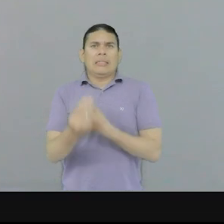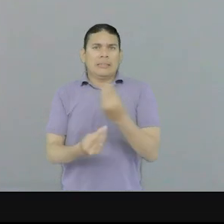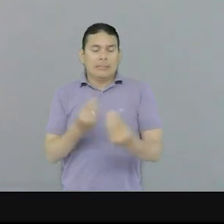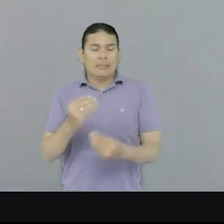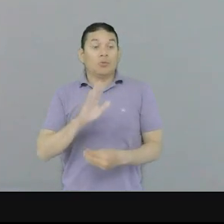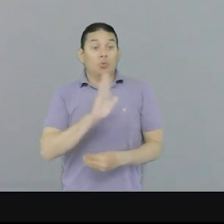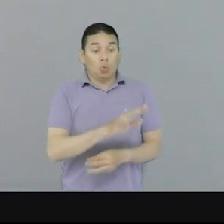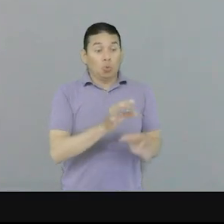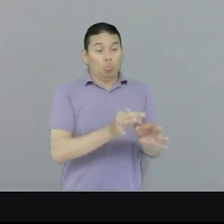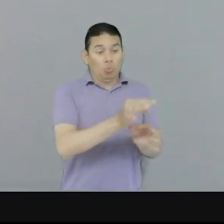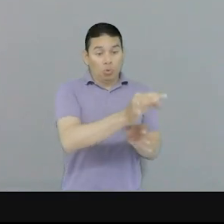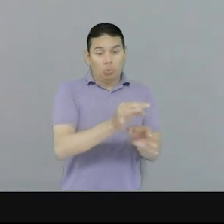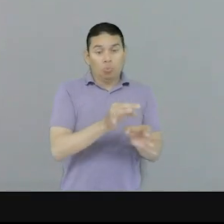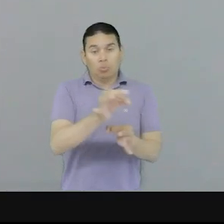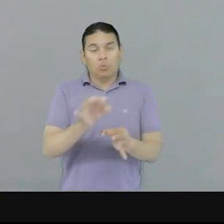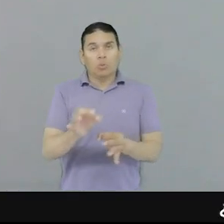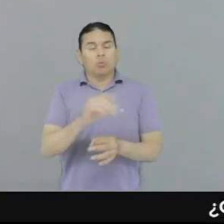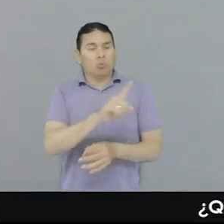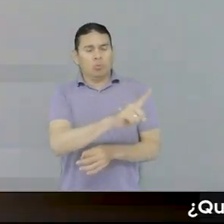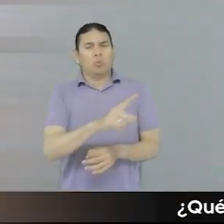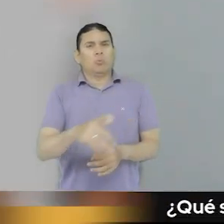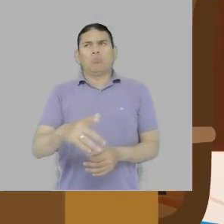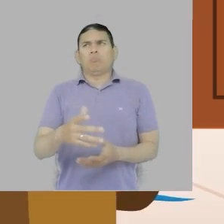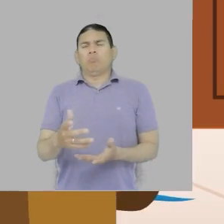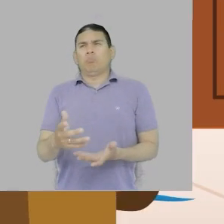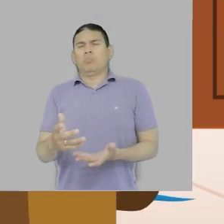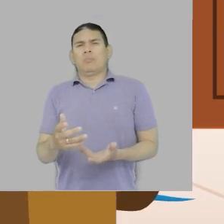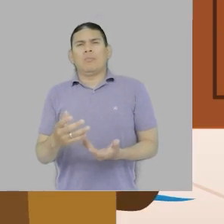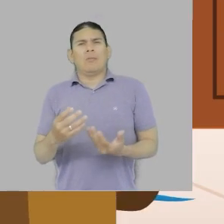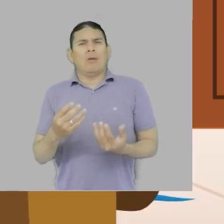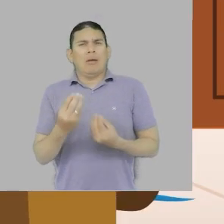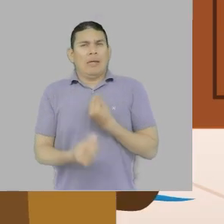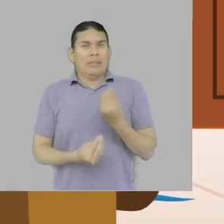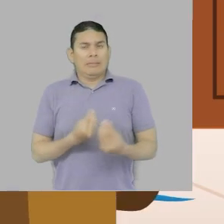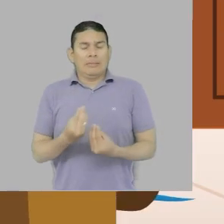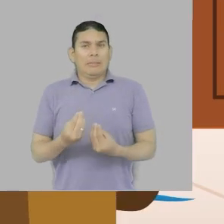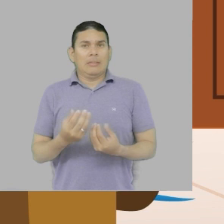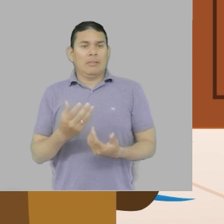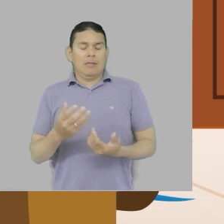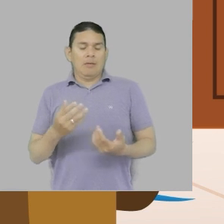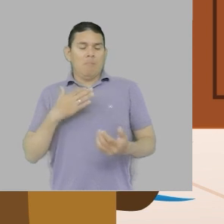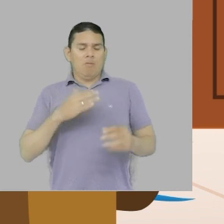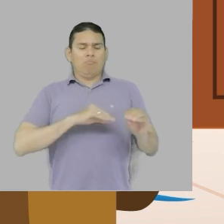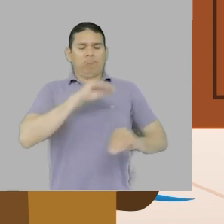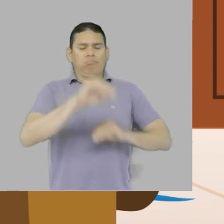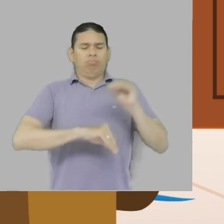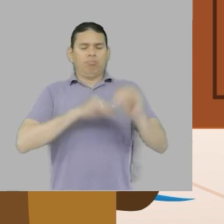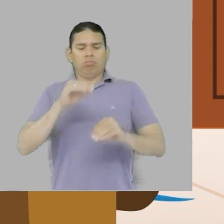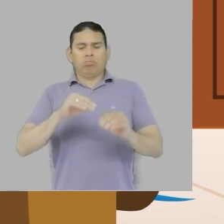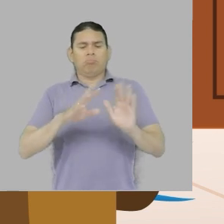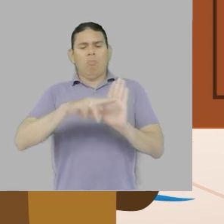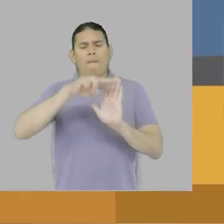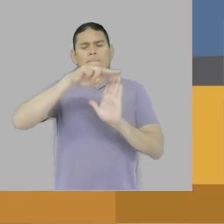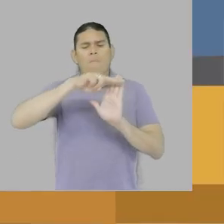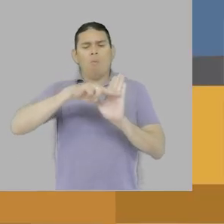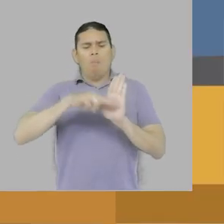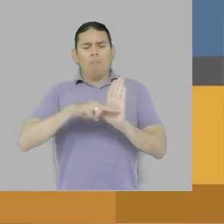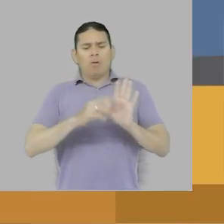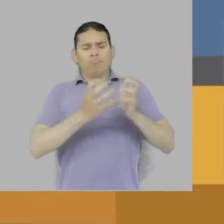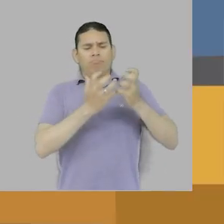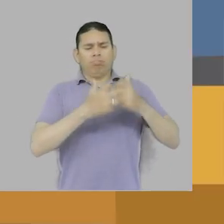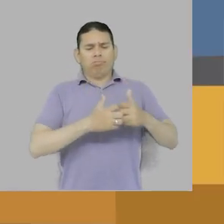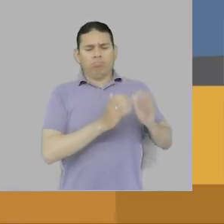brinda elementos a los territorios para que, en primer lugar, puedan construir, socializar y aprobar un reglamento